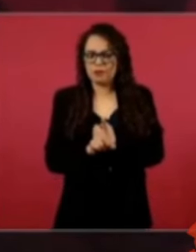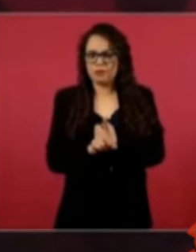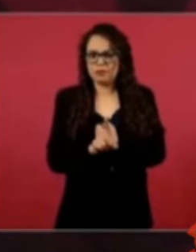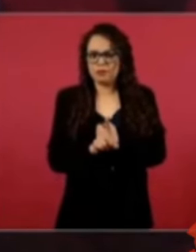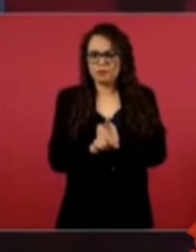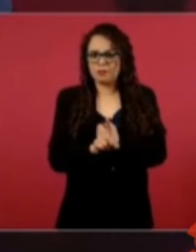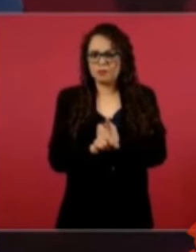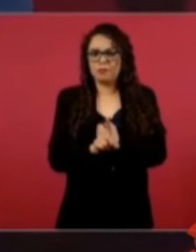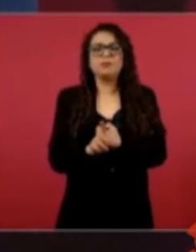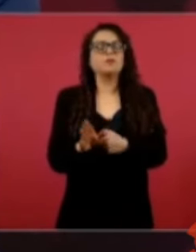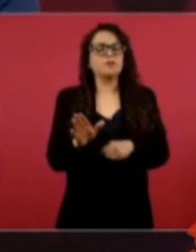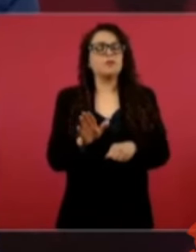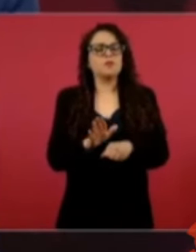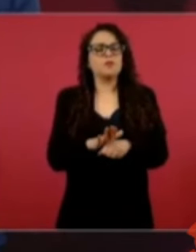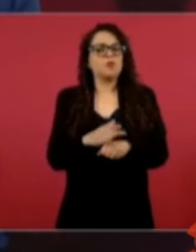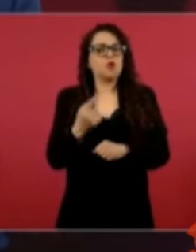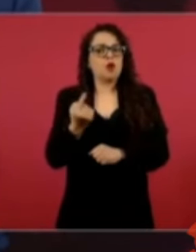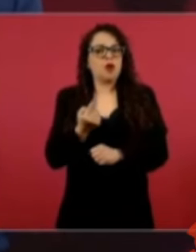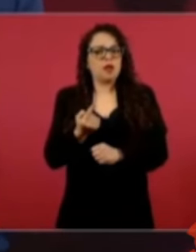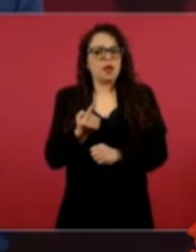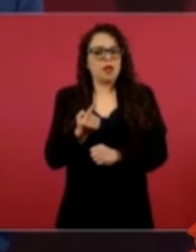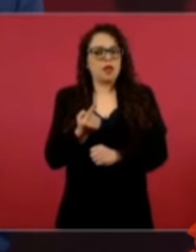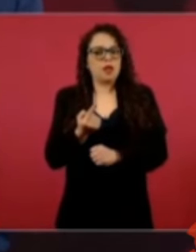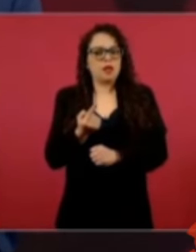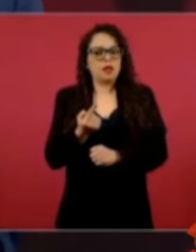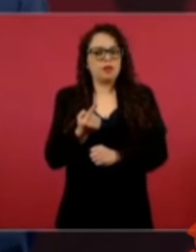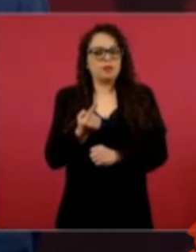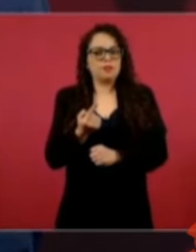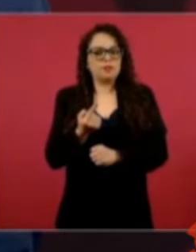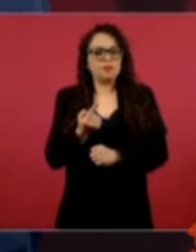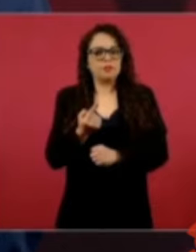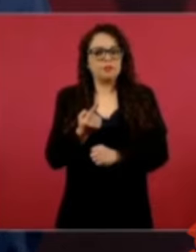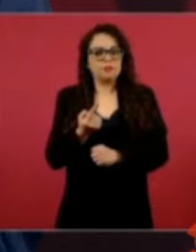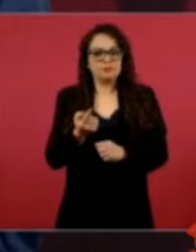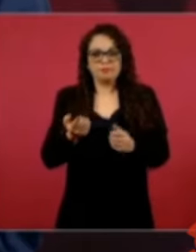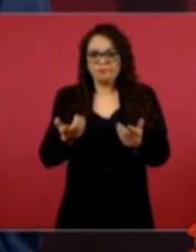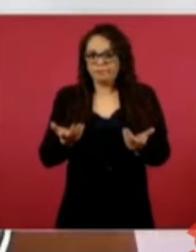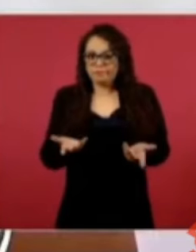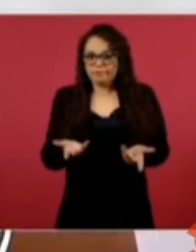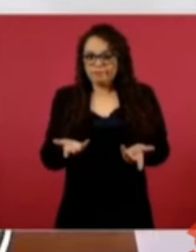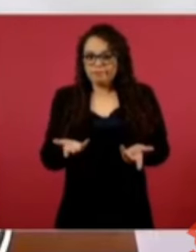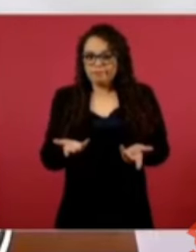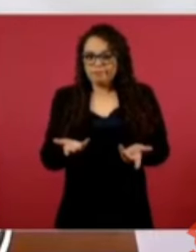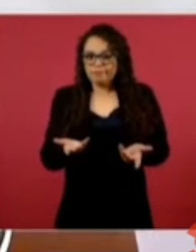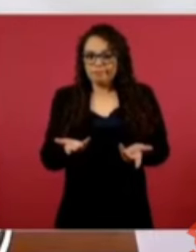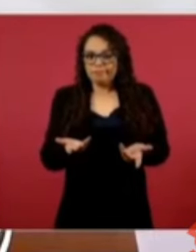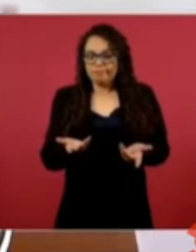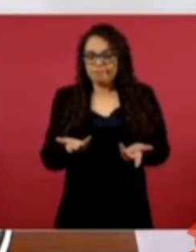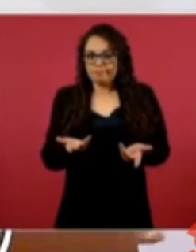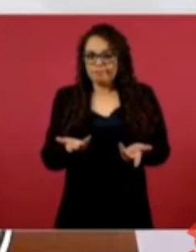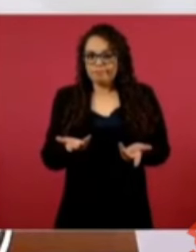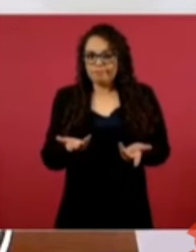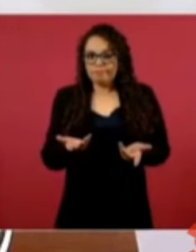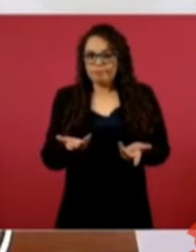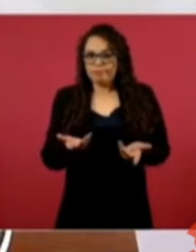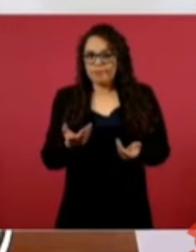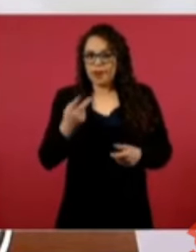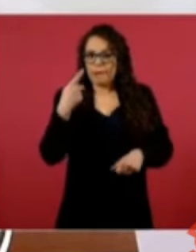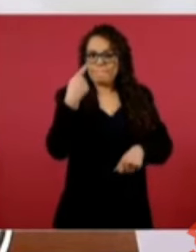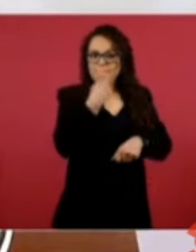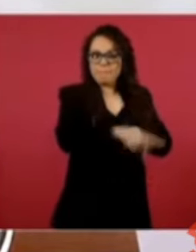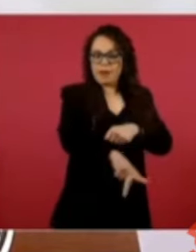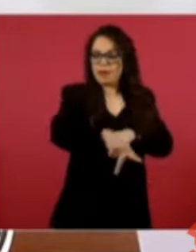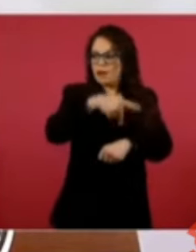la vida de ciudadanos, de